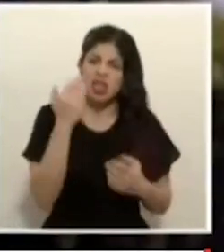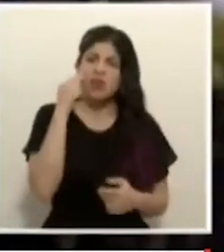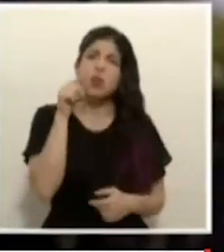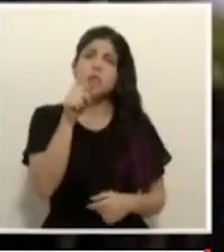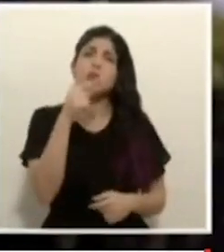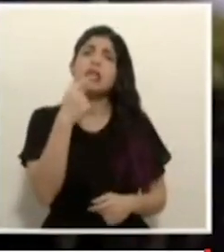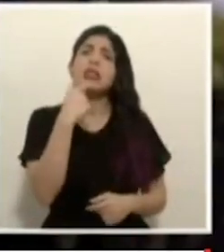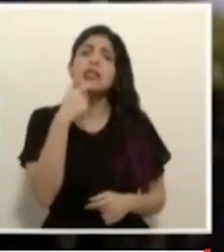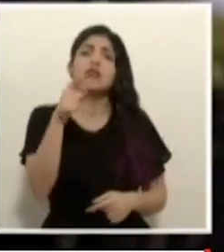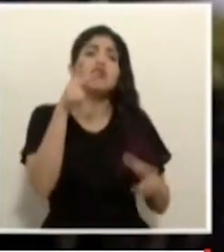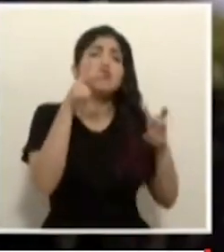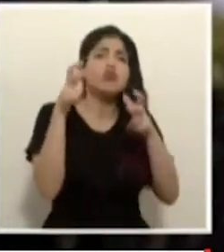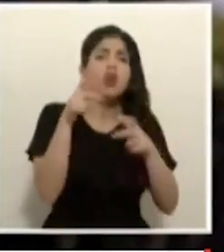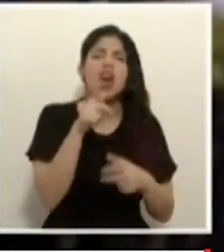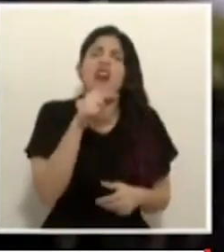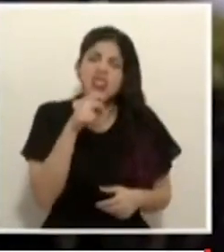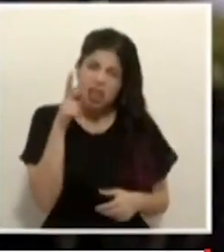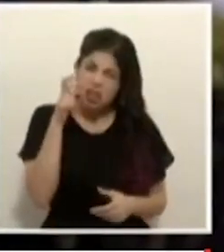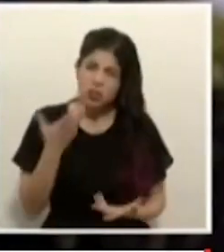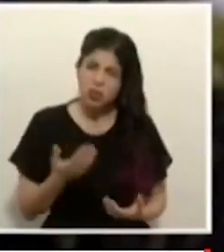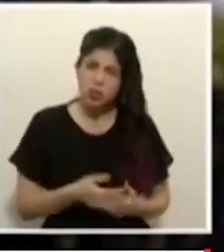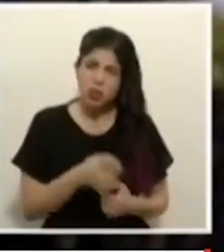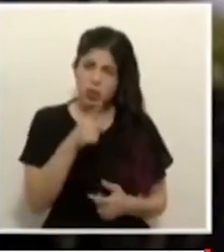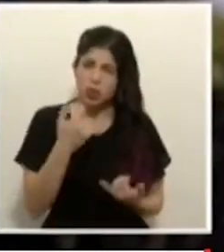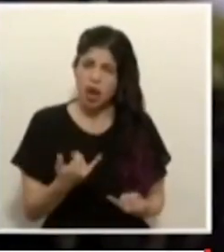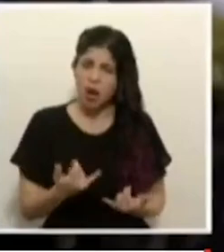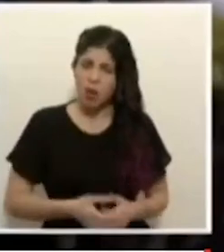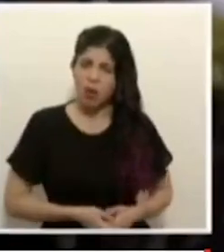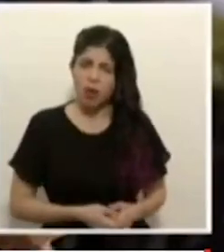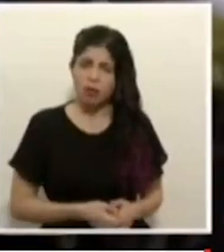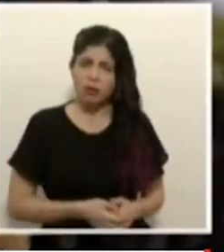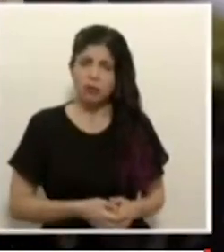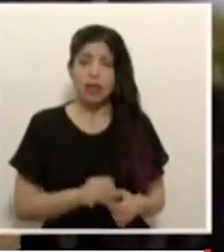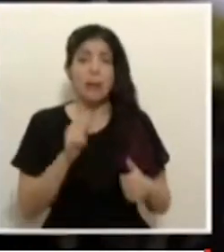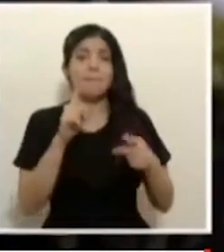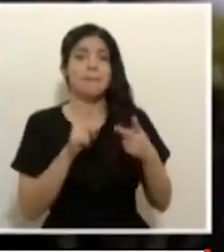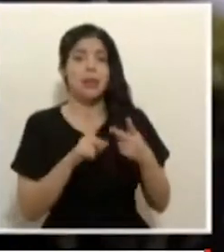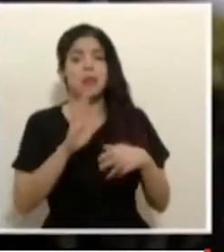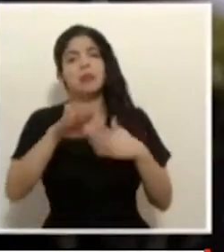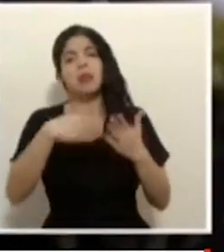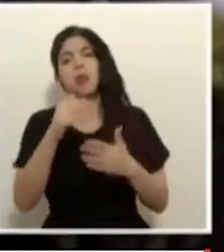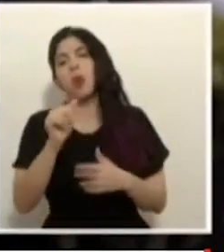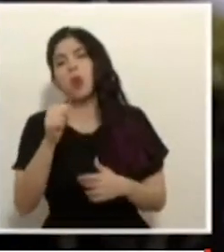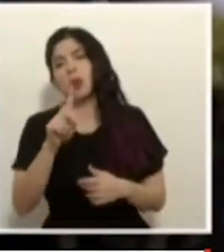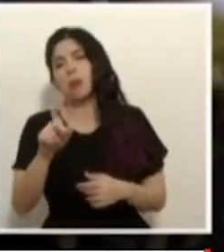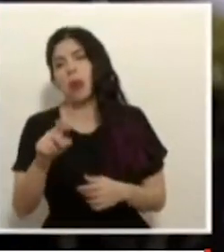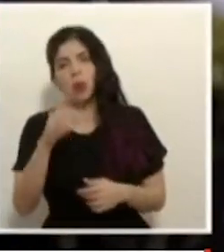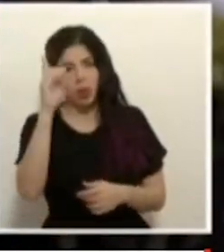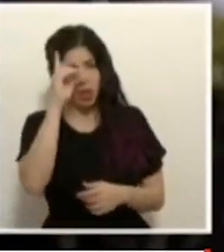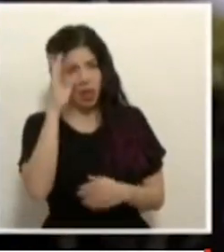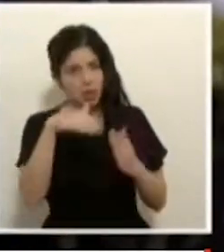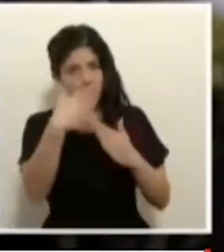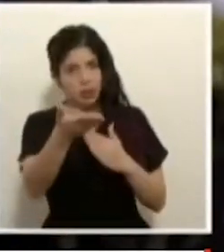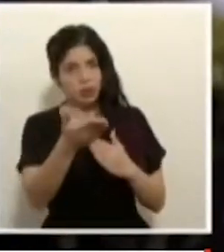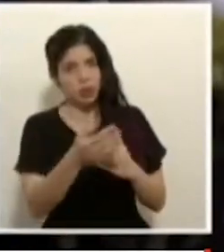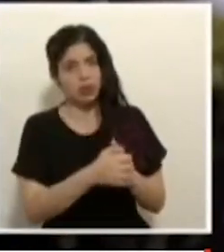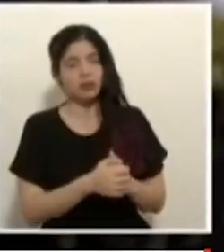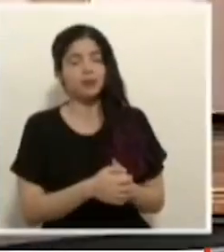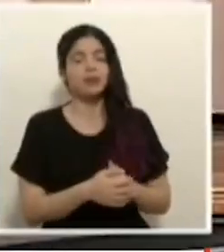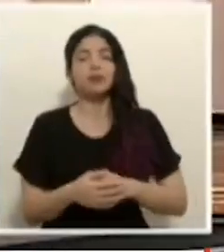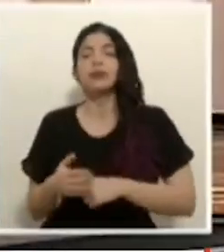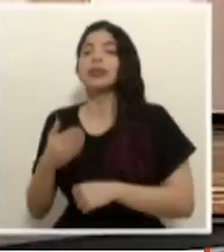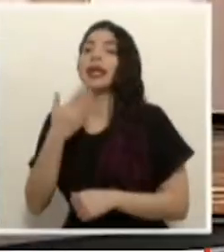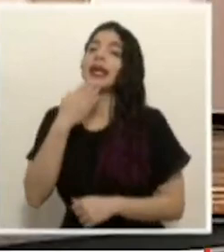quién cuando usted dice que escucha a quién está escuchando usted en este momento eso primero y después hacemos unas prescripciones con don Daniel gracias